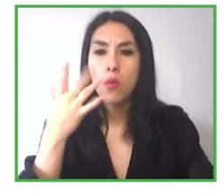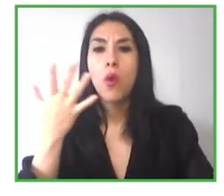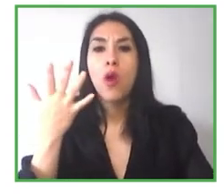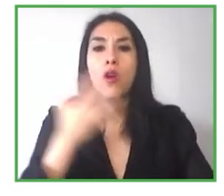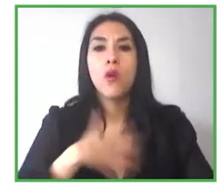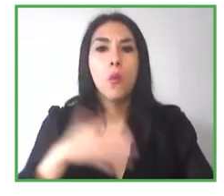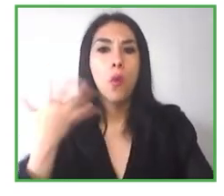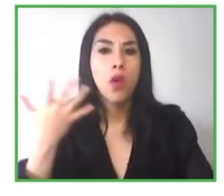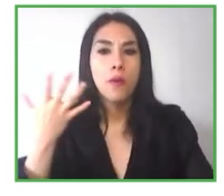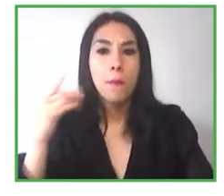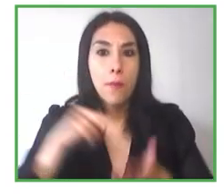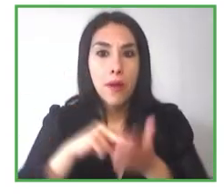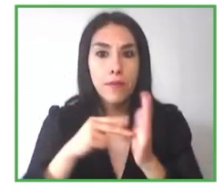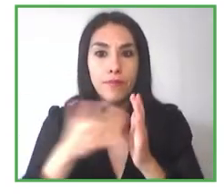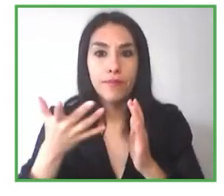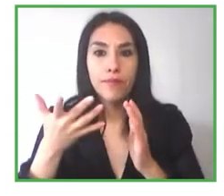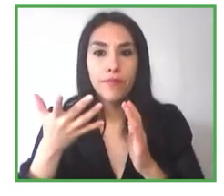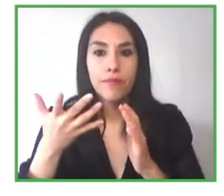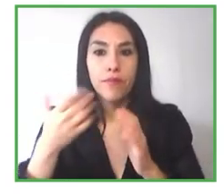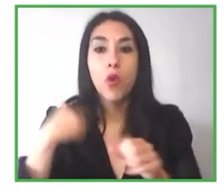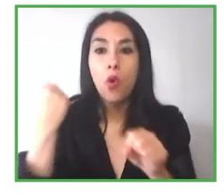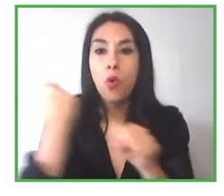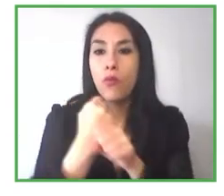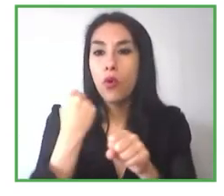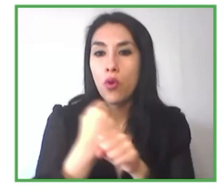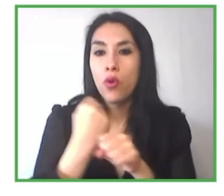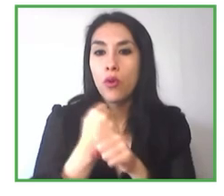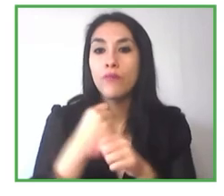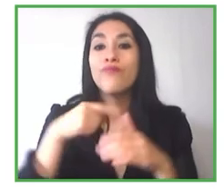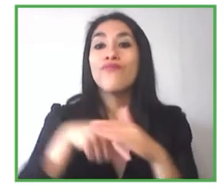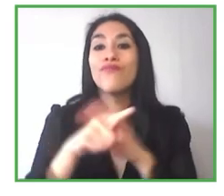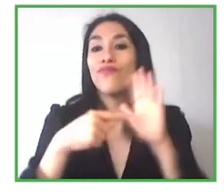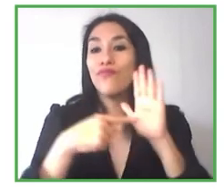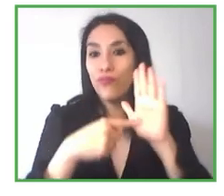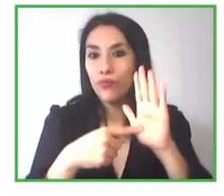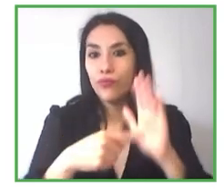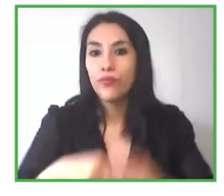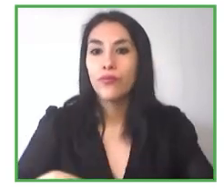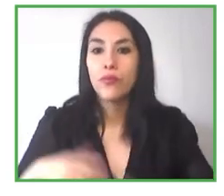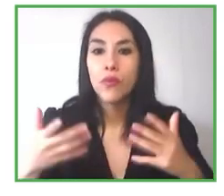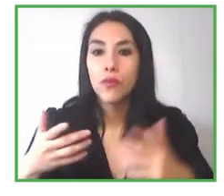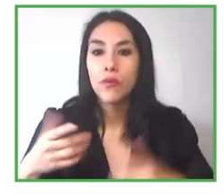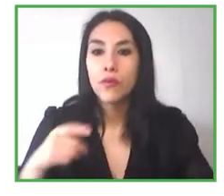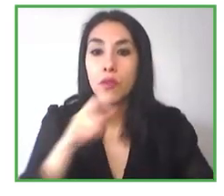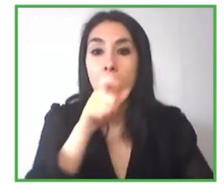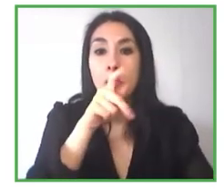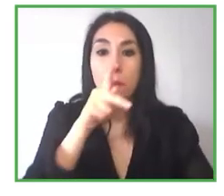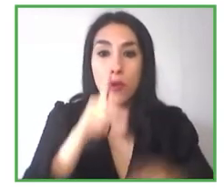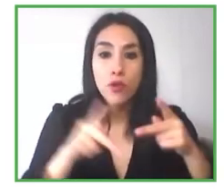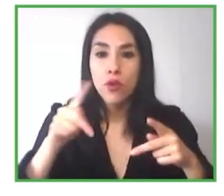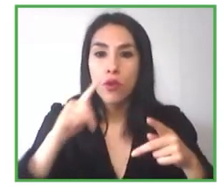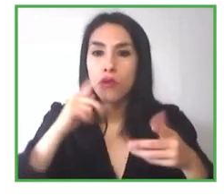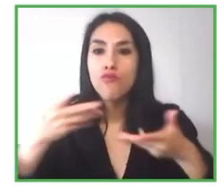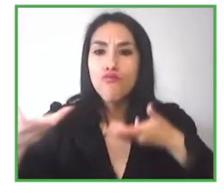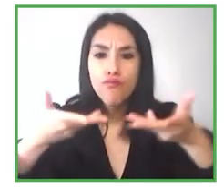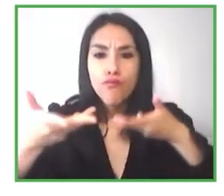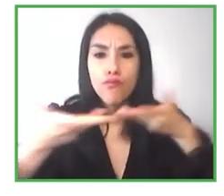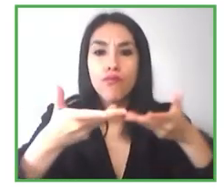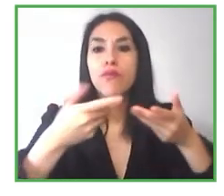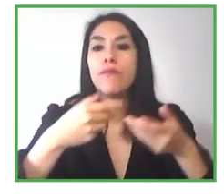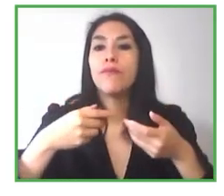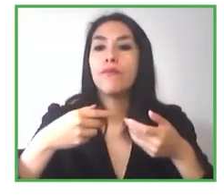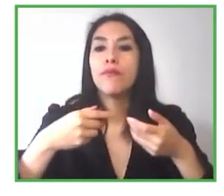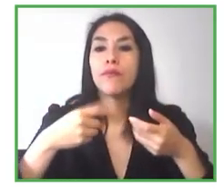y una de mis partes favoritas de mi trabajo aquí en Sing AI es hablar con nuestros clientes y